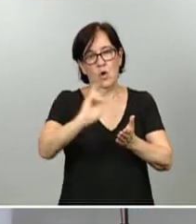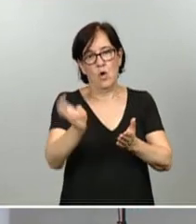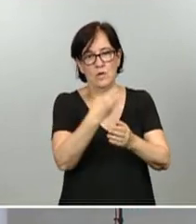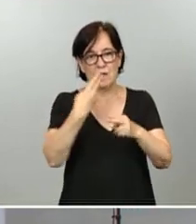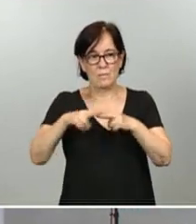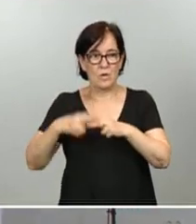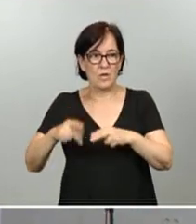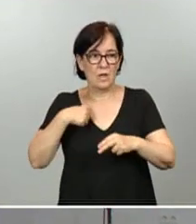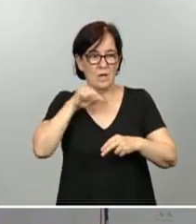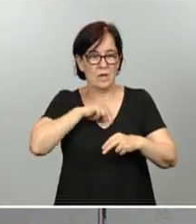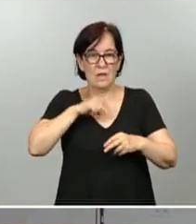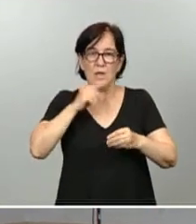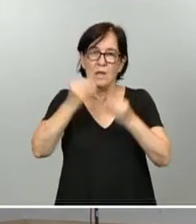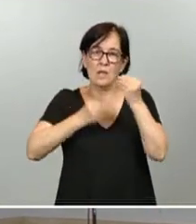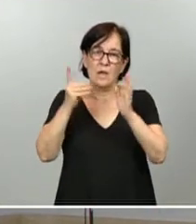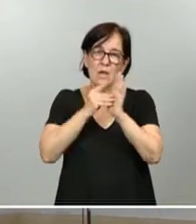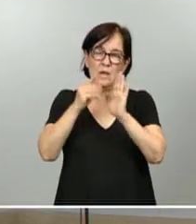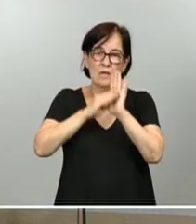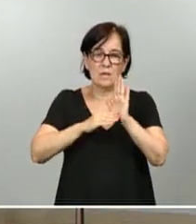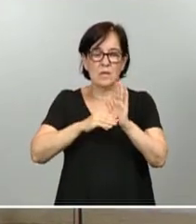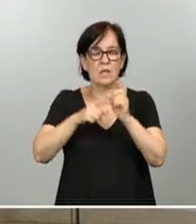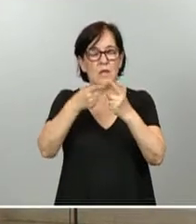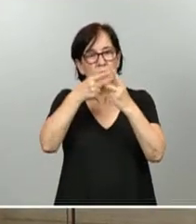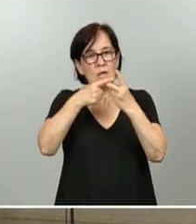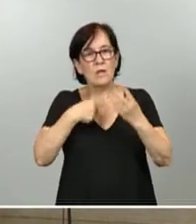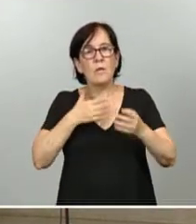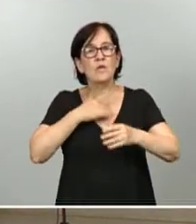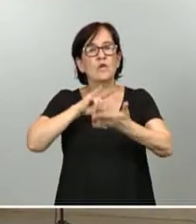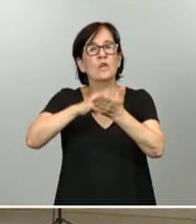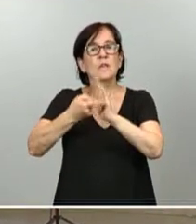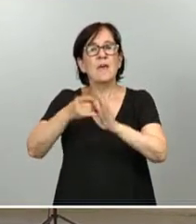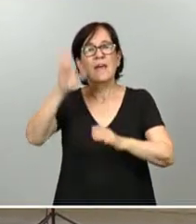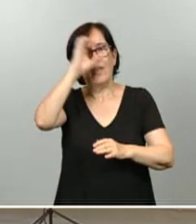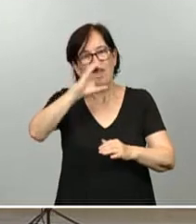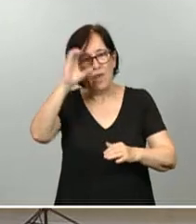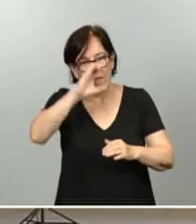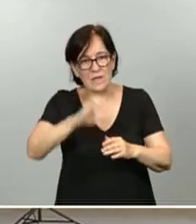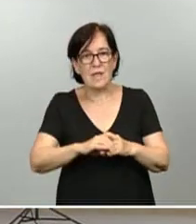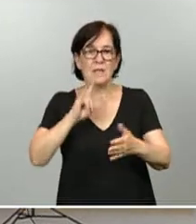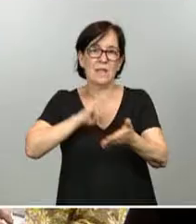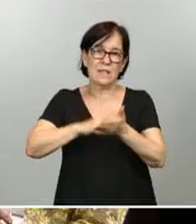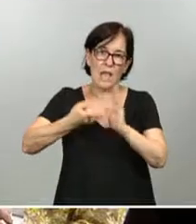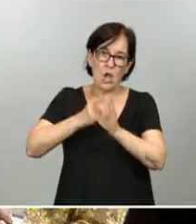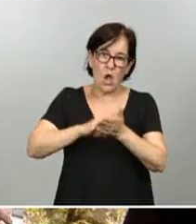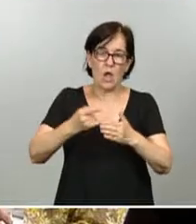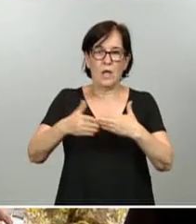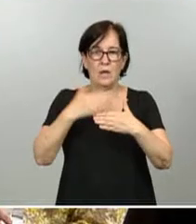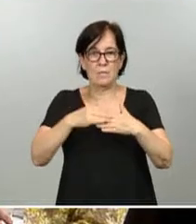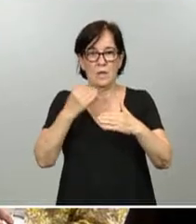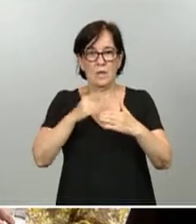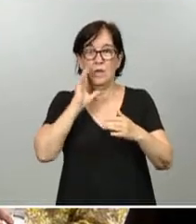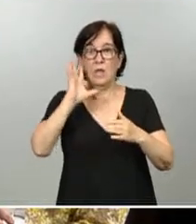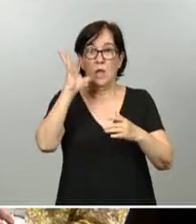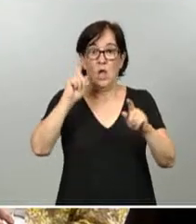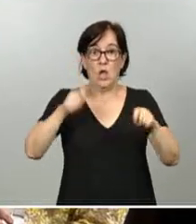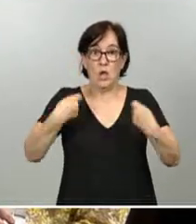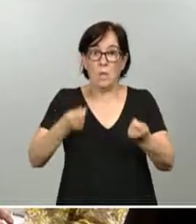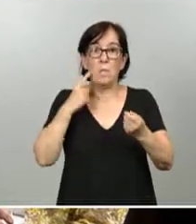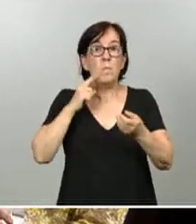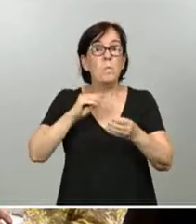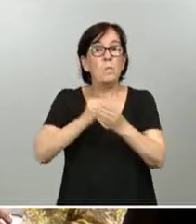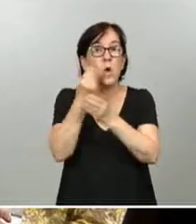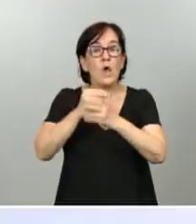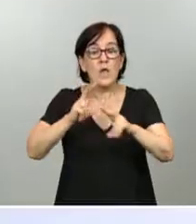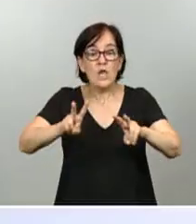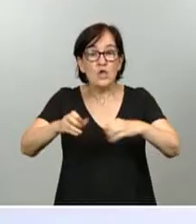reto de articular a los actores de nuestro sistema de ciencia, tecnología e innovación en ecosistemas productivos, porque la innovación es